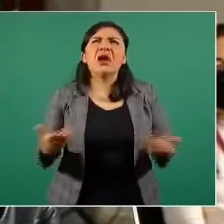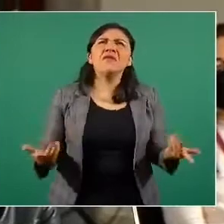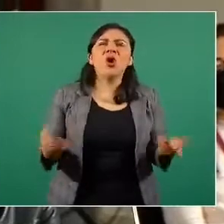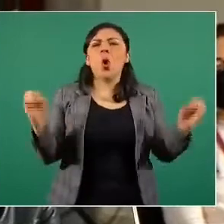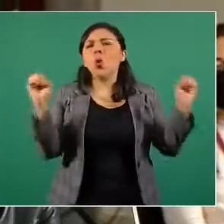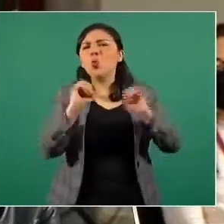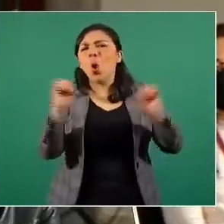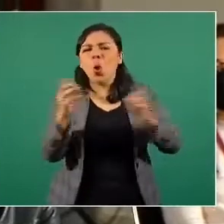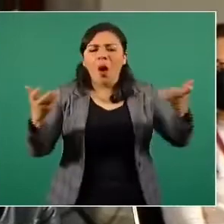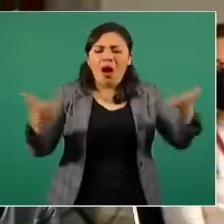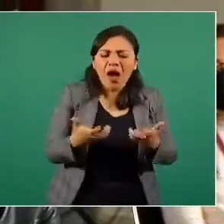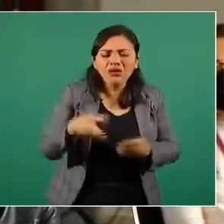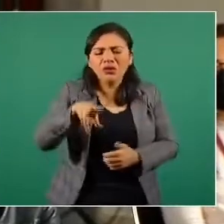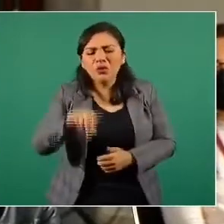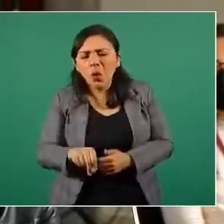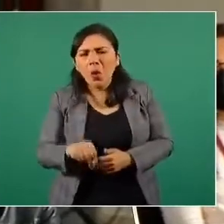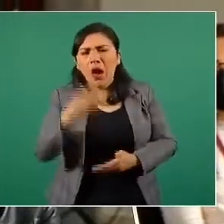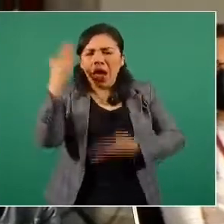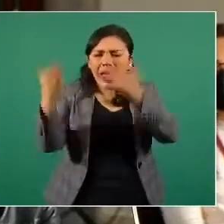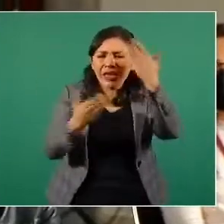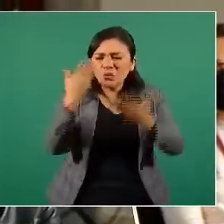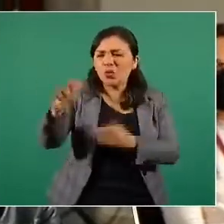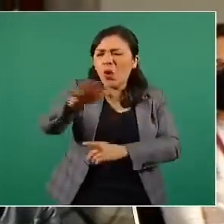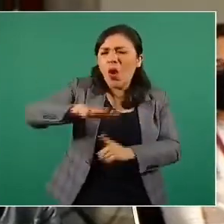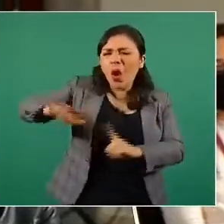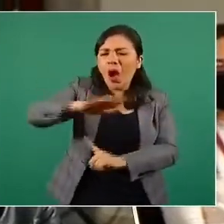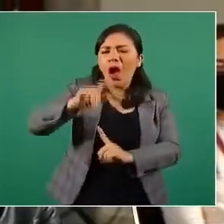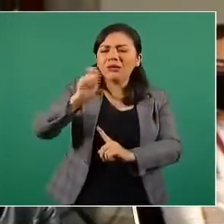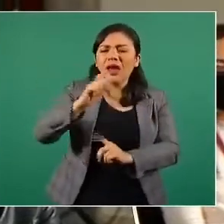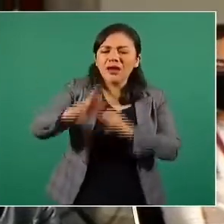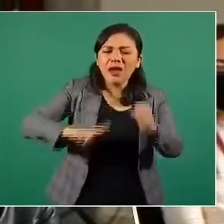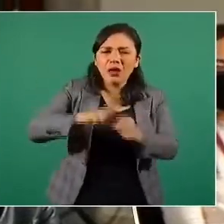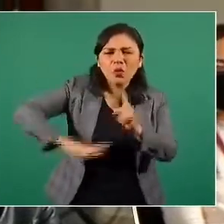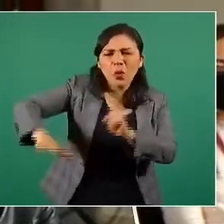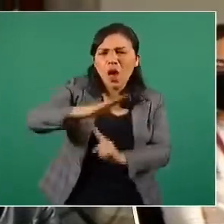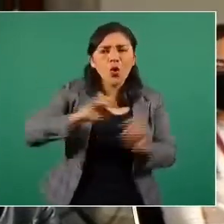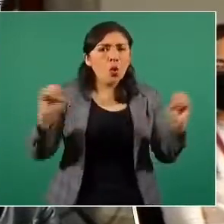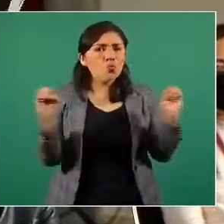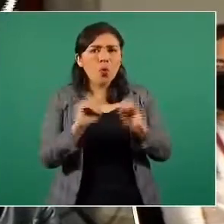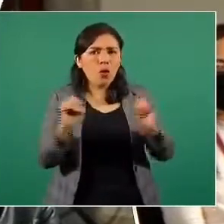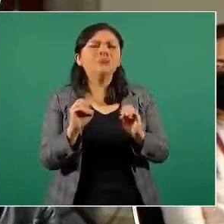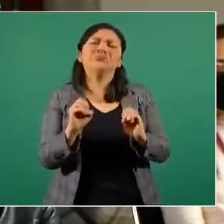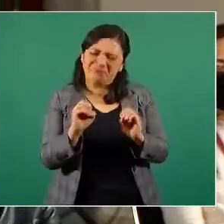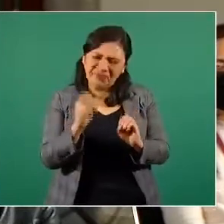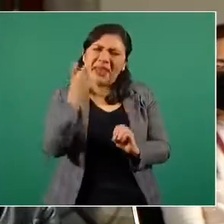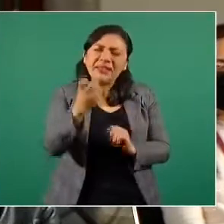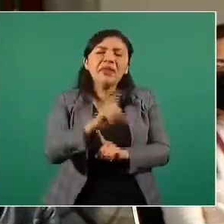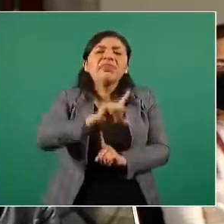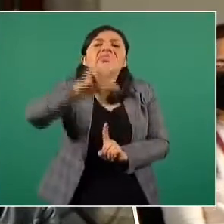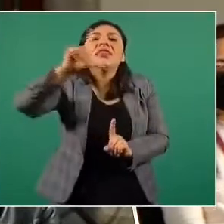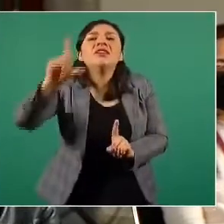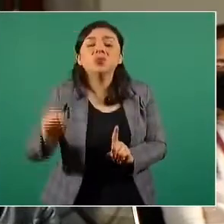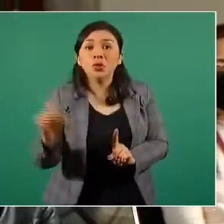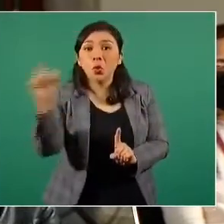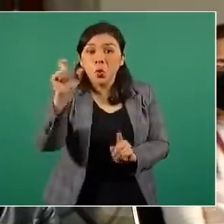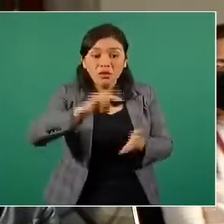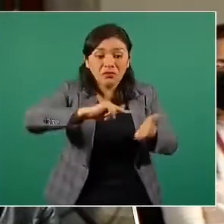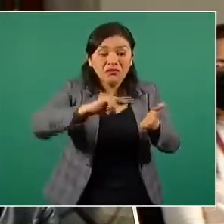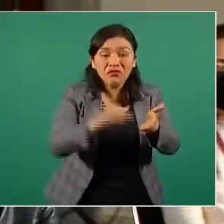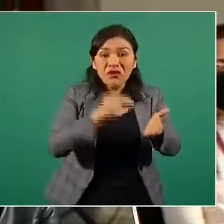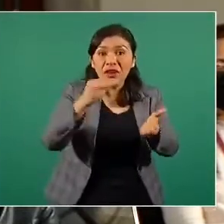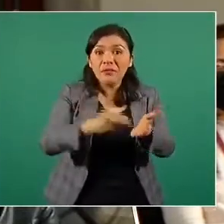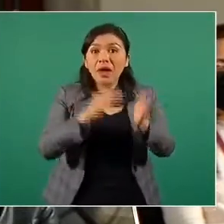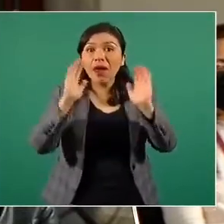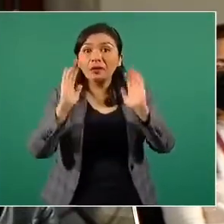realizado el estudio ambiental correspondiente. Claro que no, eso es más adelante, es después de que se establece